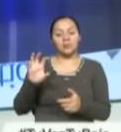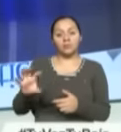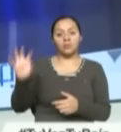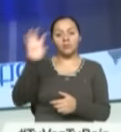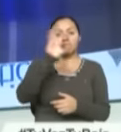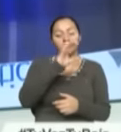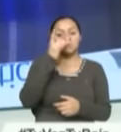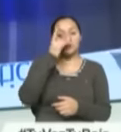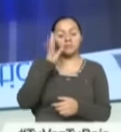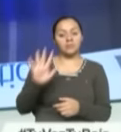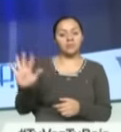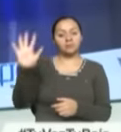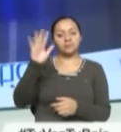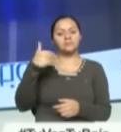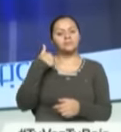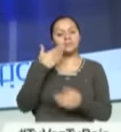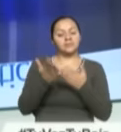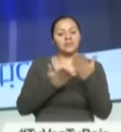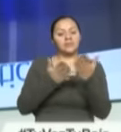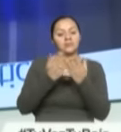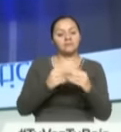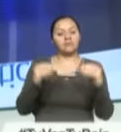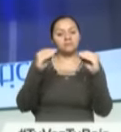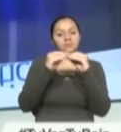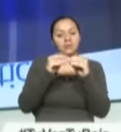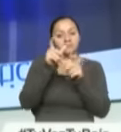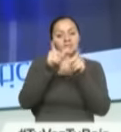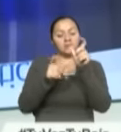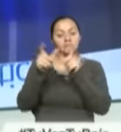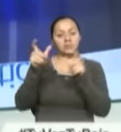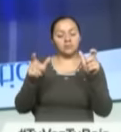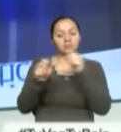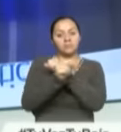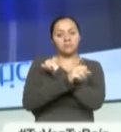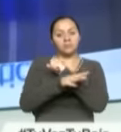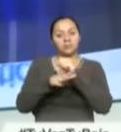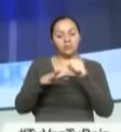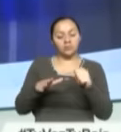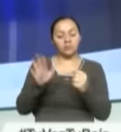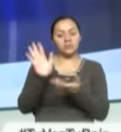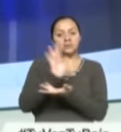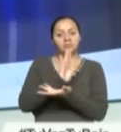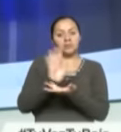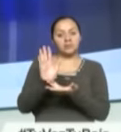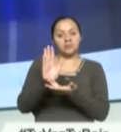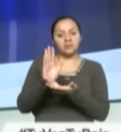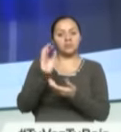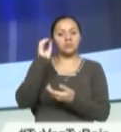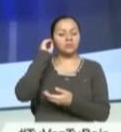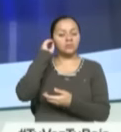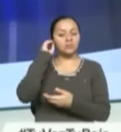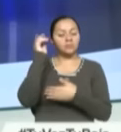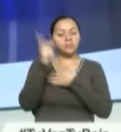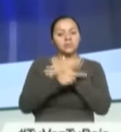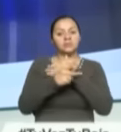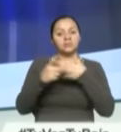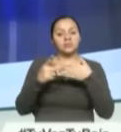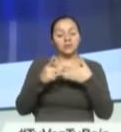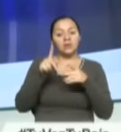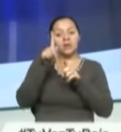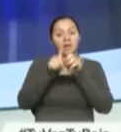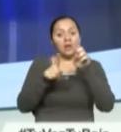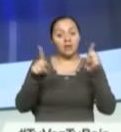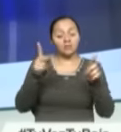amazónicas cuentan con este servicio que permite a los ciudadanos de Morona, Santiago, Zamora, Chinchipe, Orellana, Pastaza, por solo